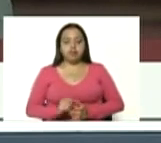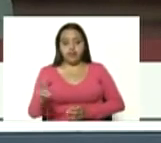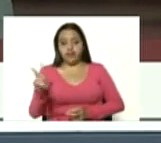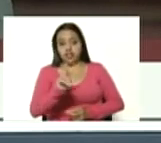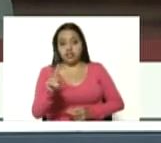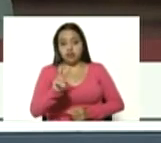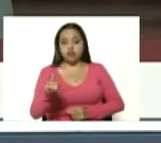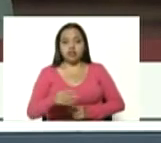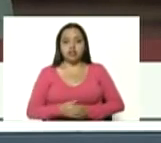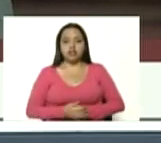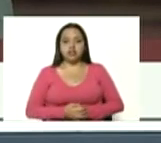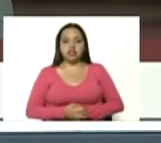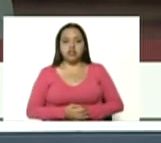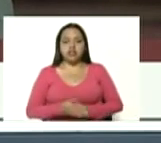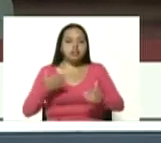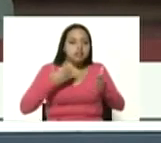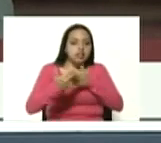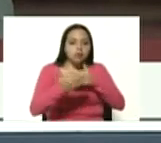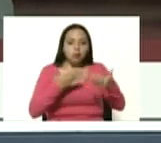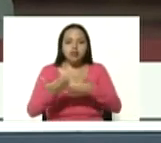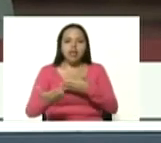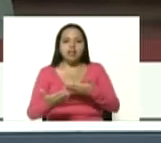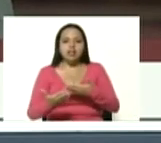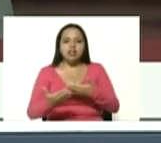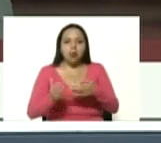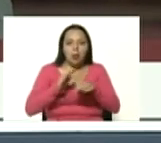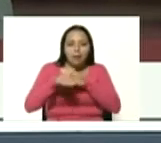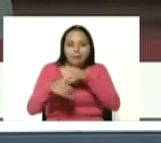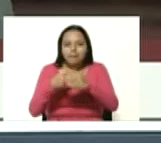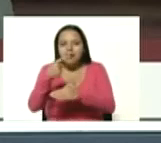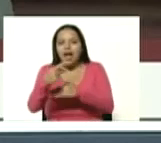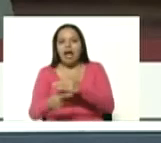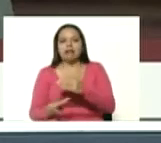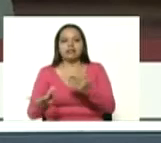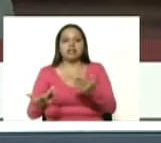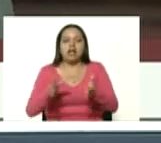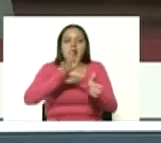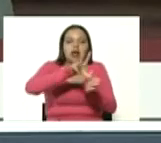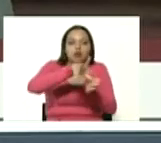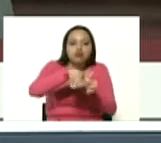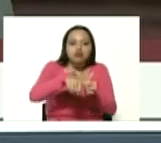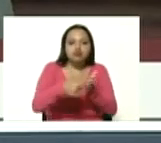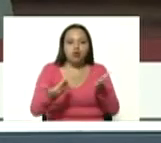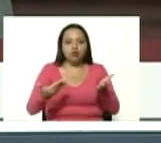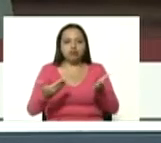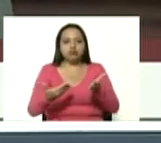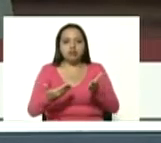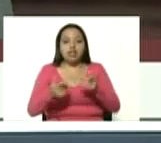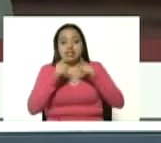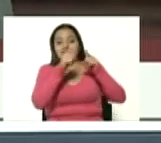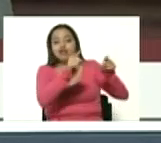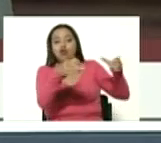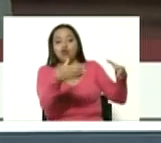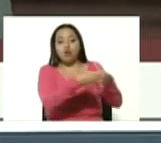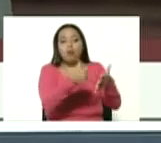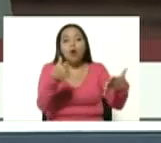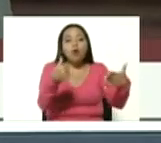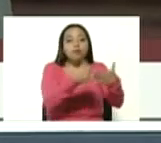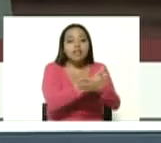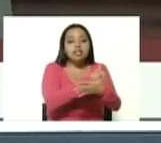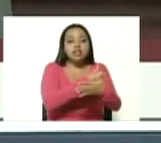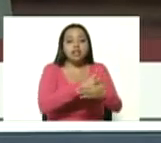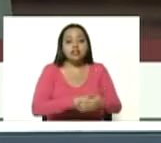a pesar de las conspiraciones a pesar de la corrupción de esa derecha golpista